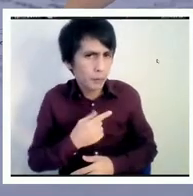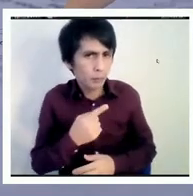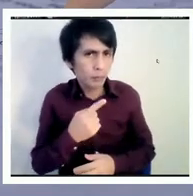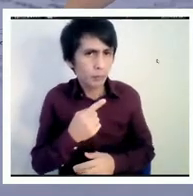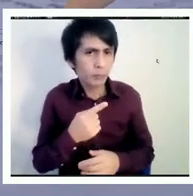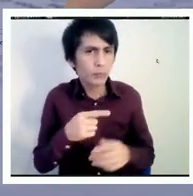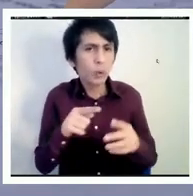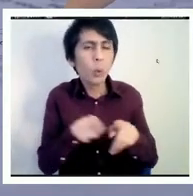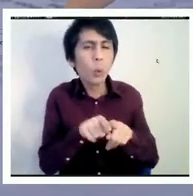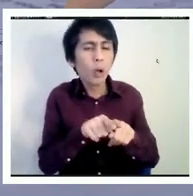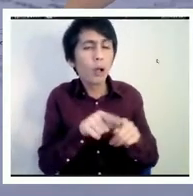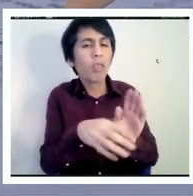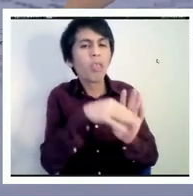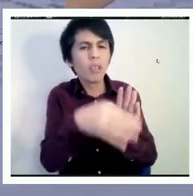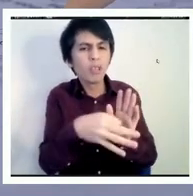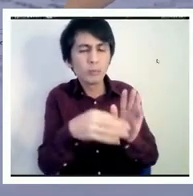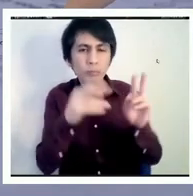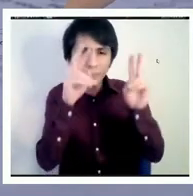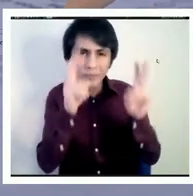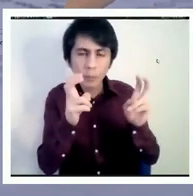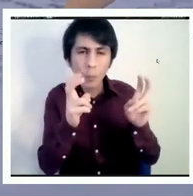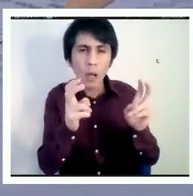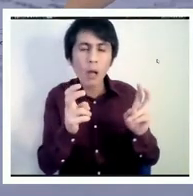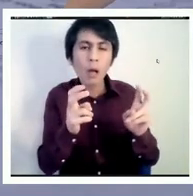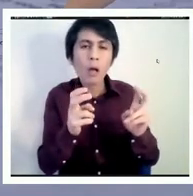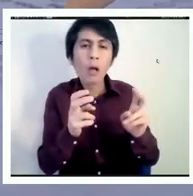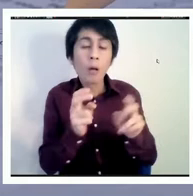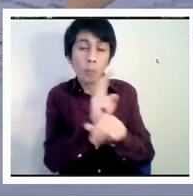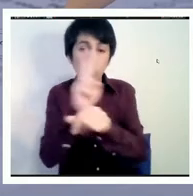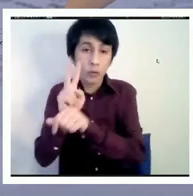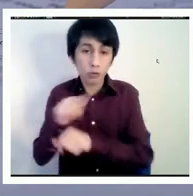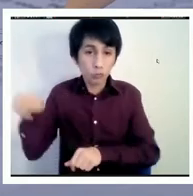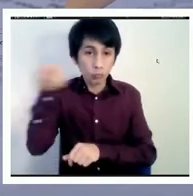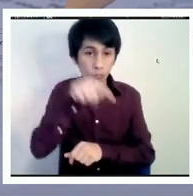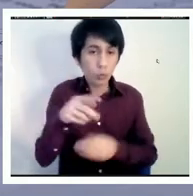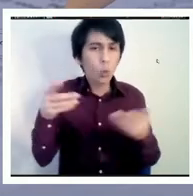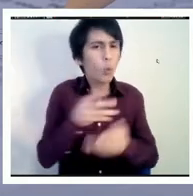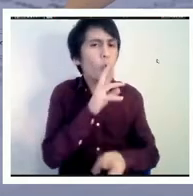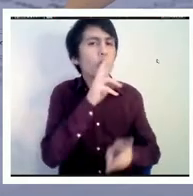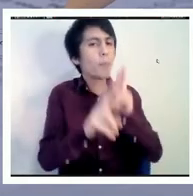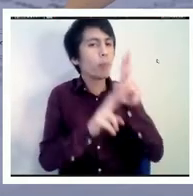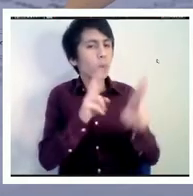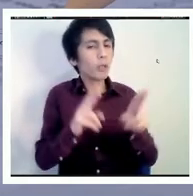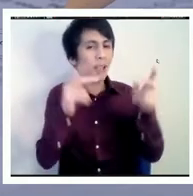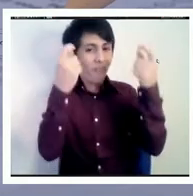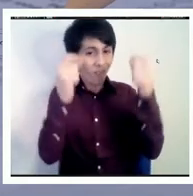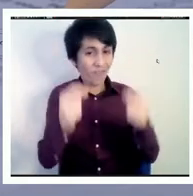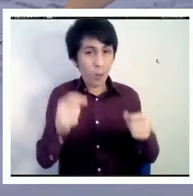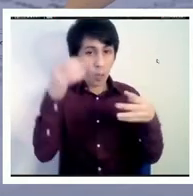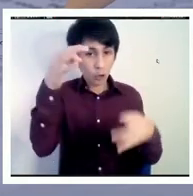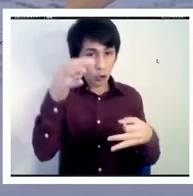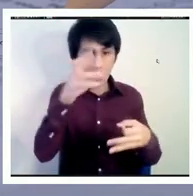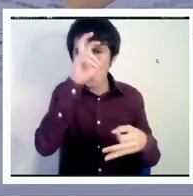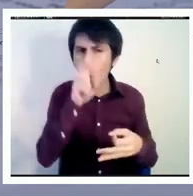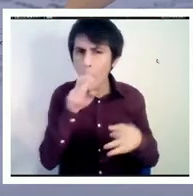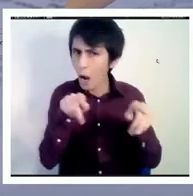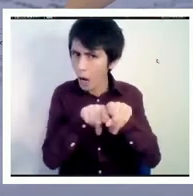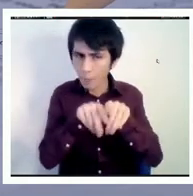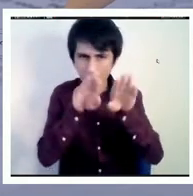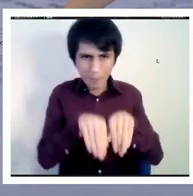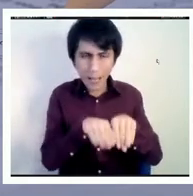profesores responden a las evaluaciones estandarizadas y también responden de manera bastante